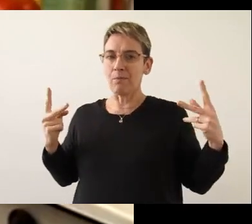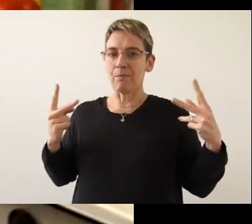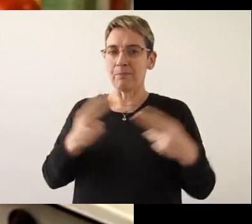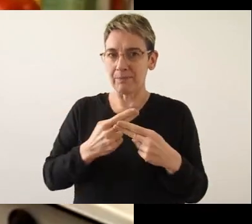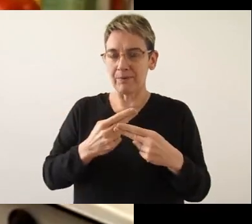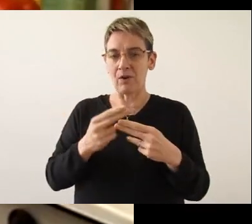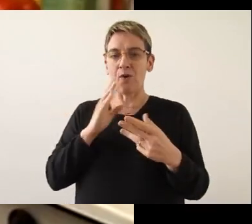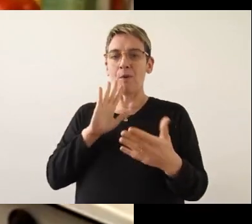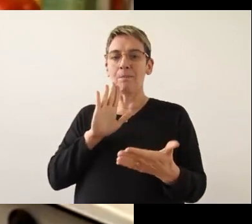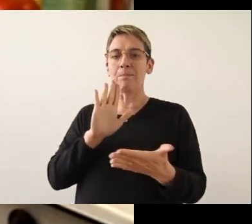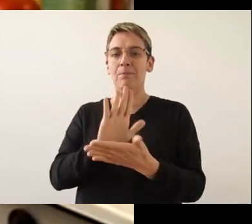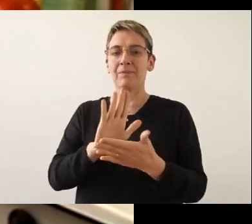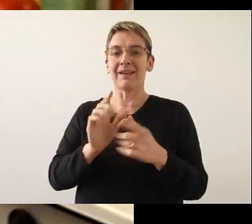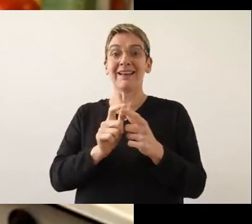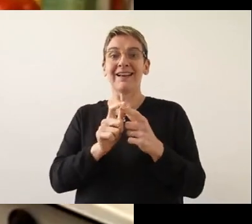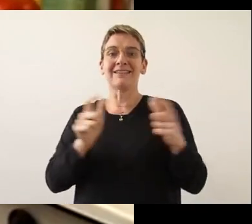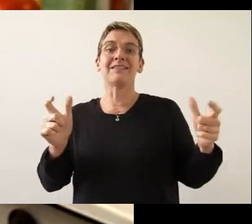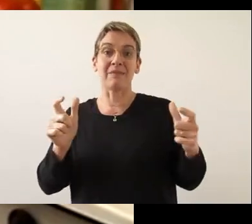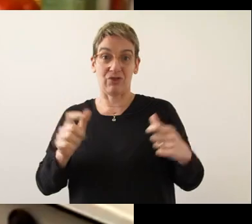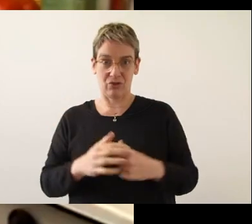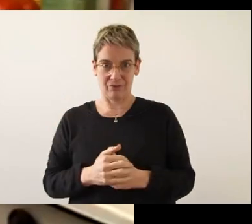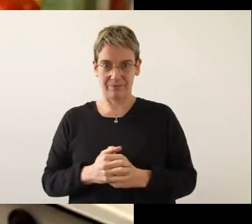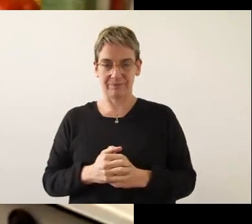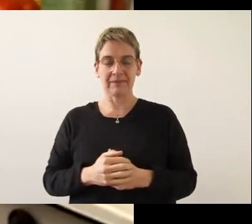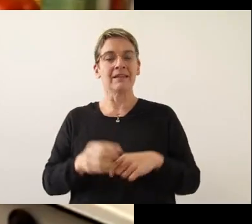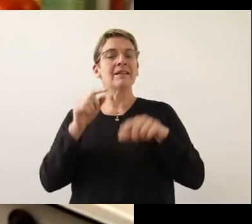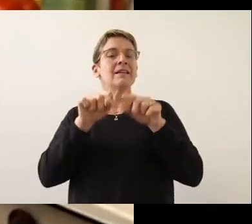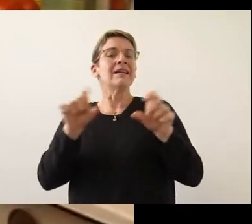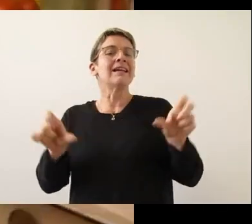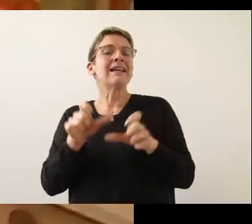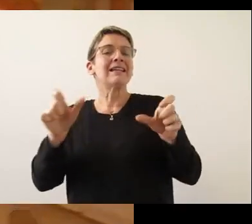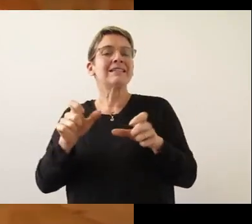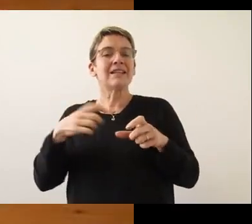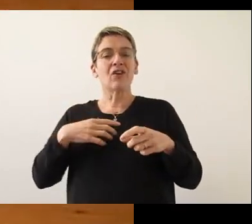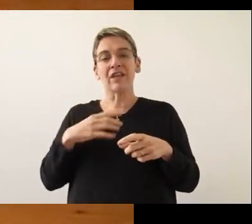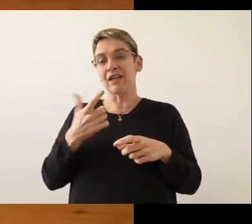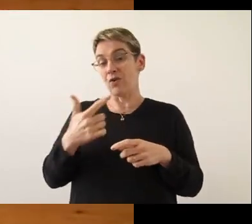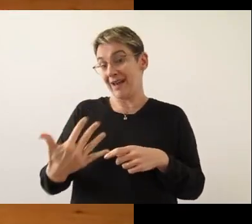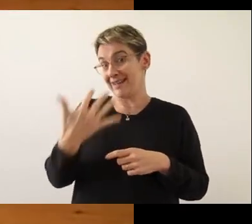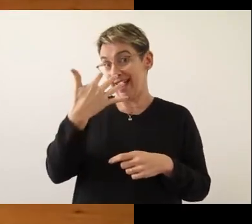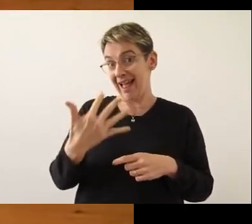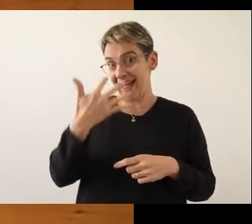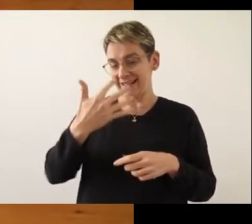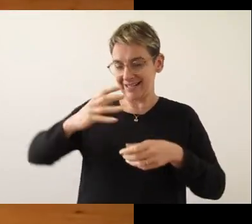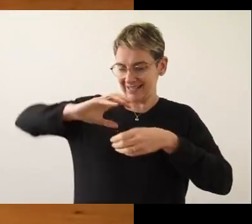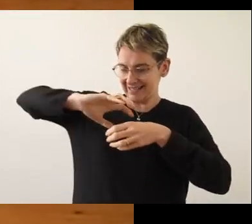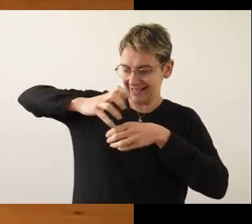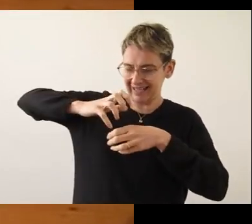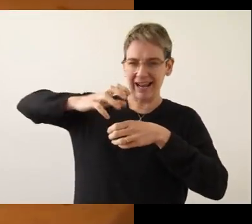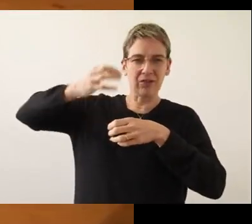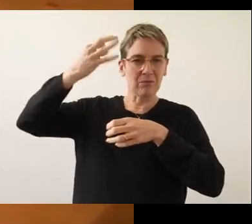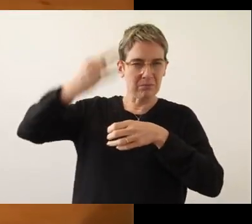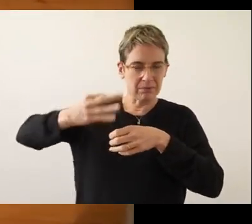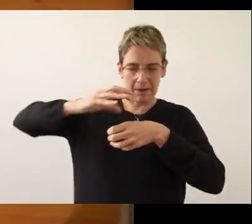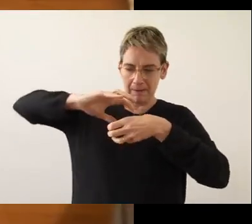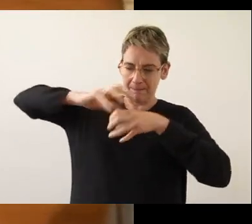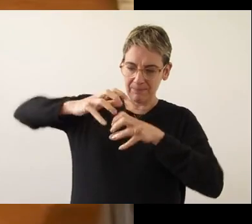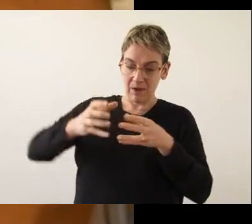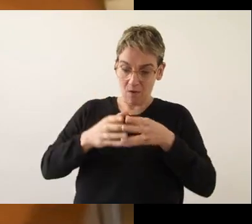frenamos o detenemos su crecimiento. El efecto de vacío lo logramos cerrando